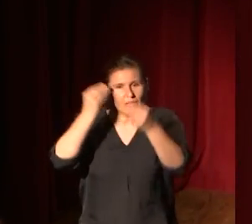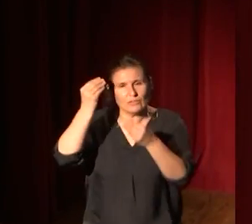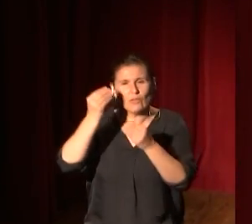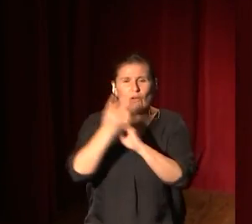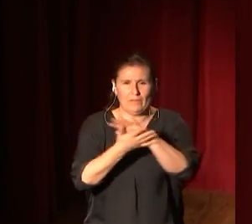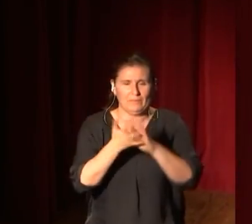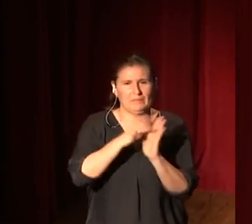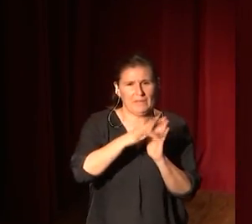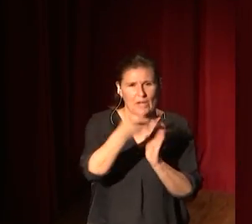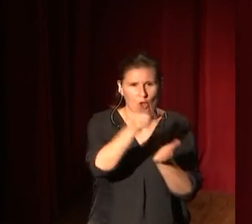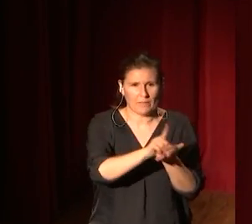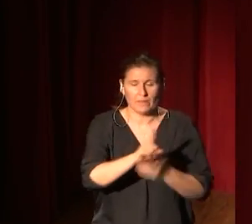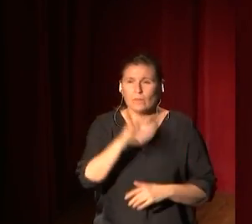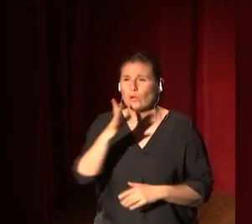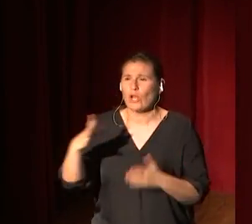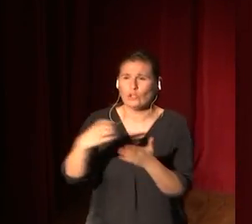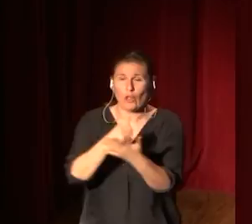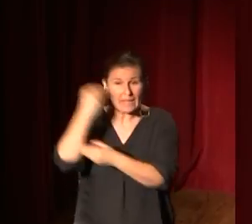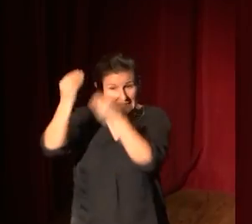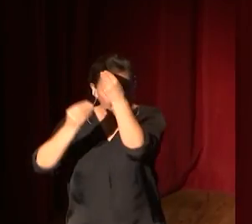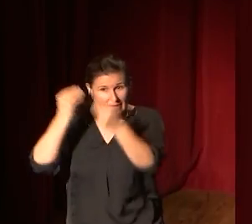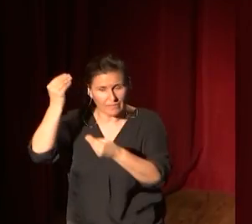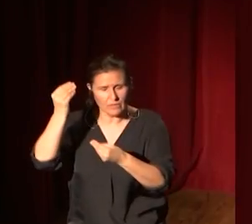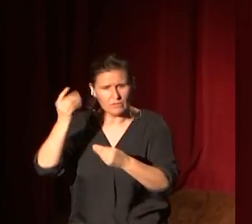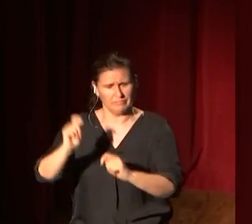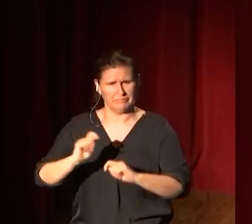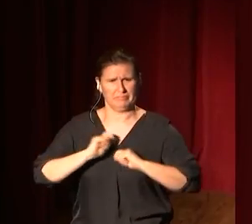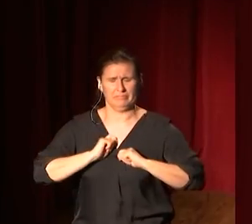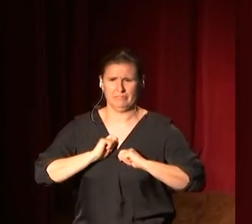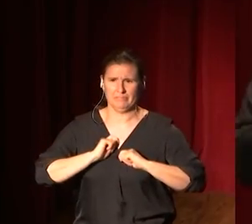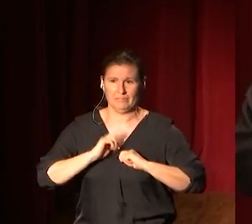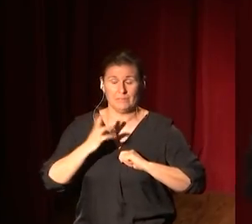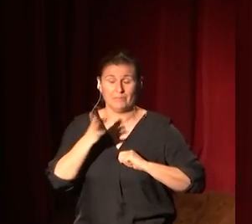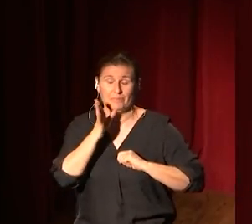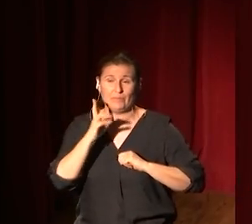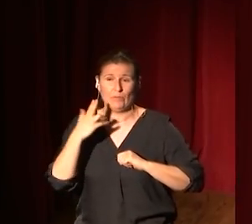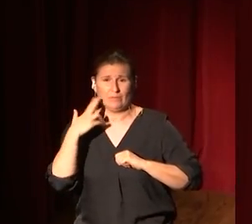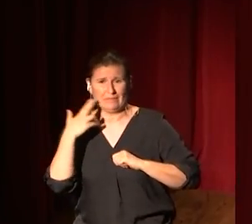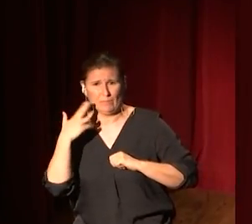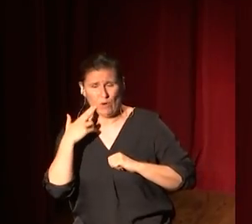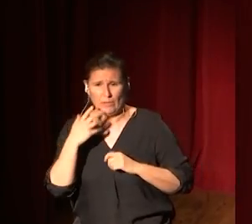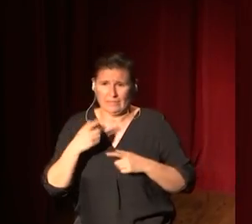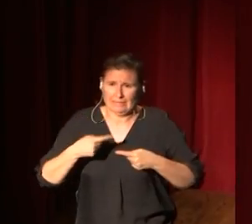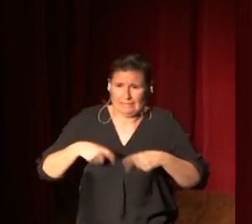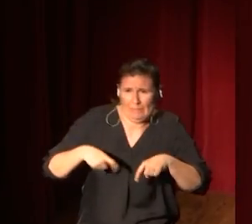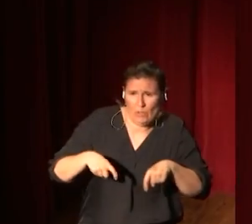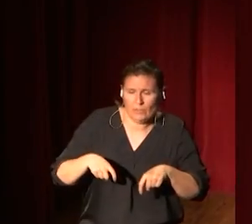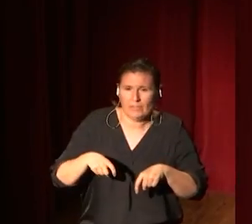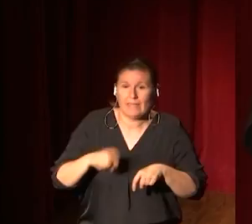Porque todo esto, toda esta reflexión me produce temor y temblor. Y ahora voy a hablar un poco de arte.